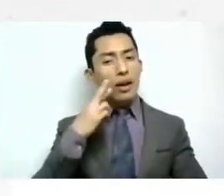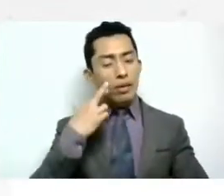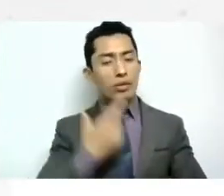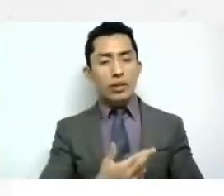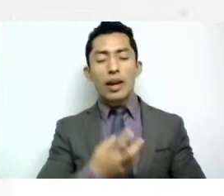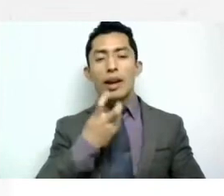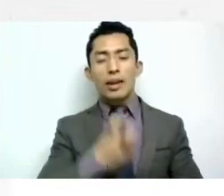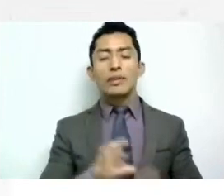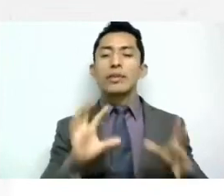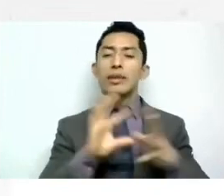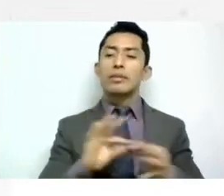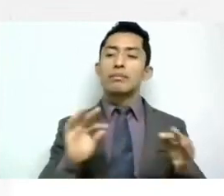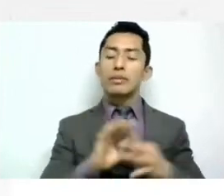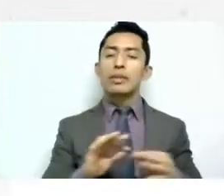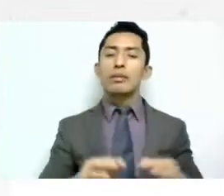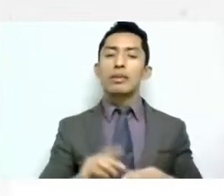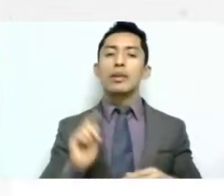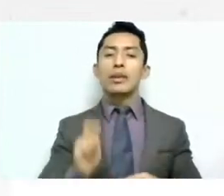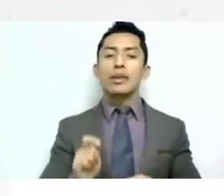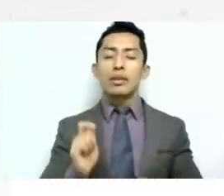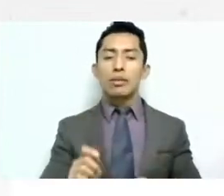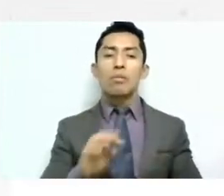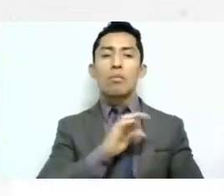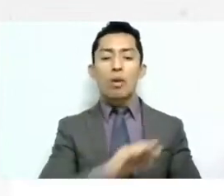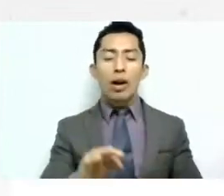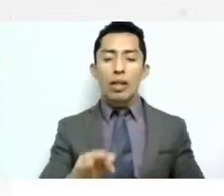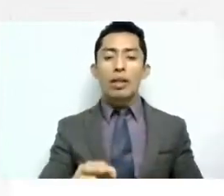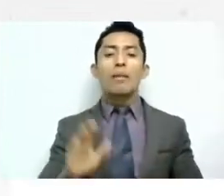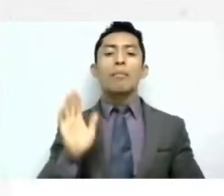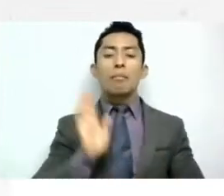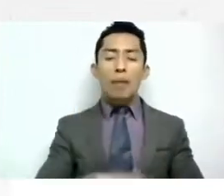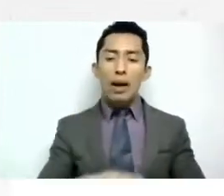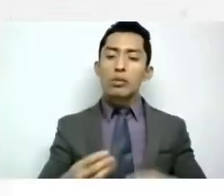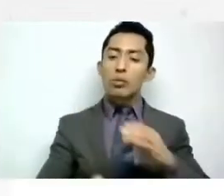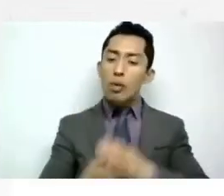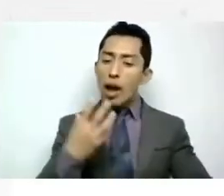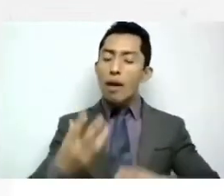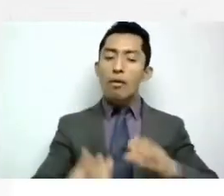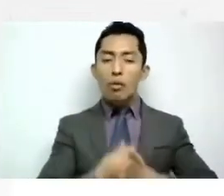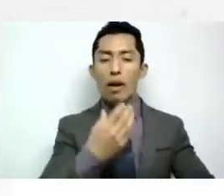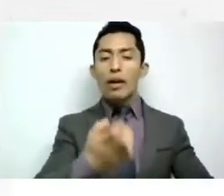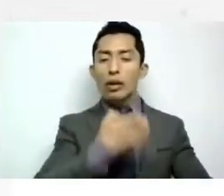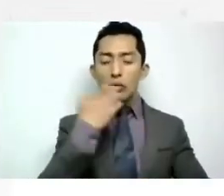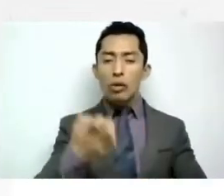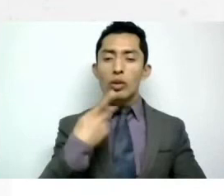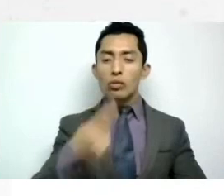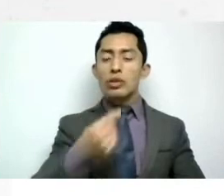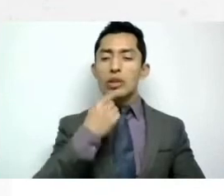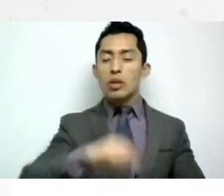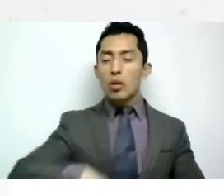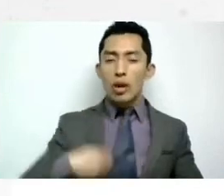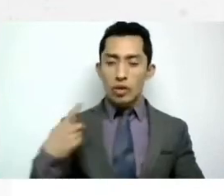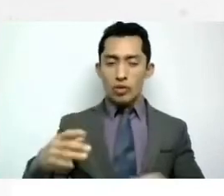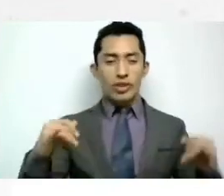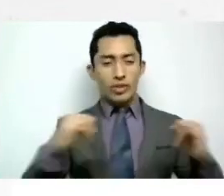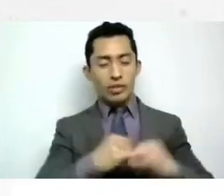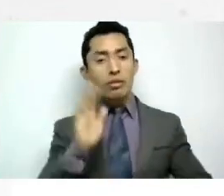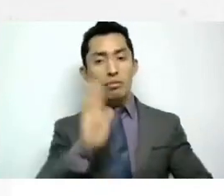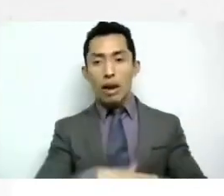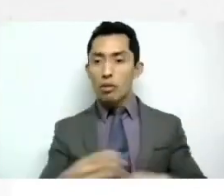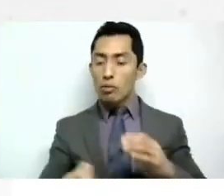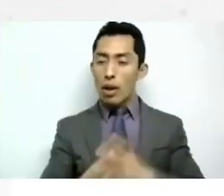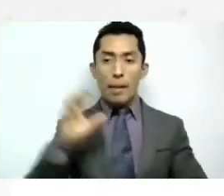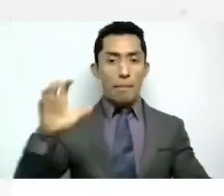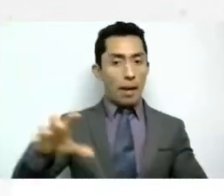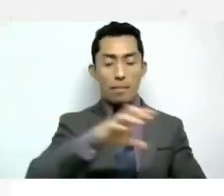de poder abrir guarderías o estancias propias del instituto se tiene que ceder